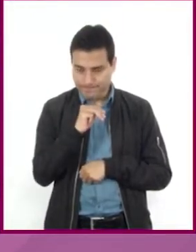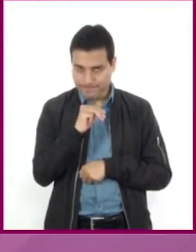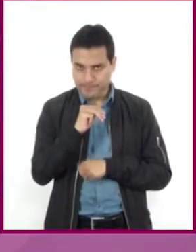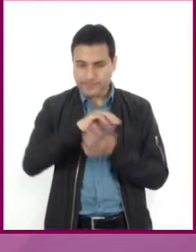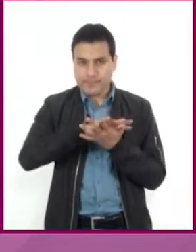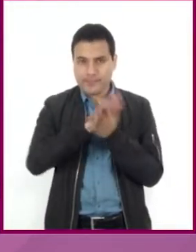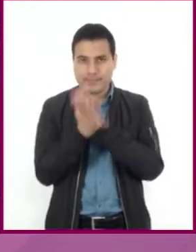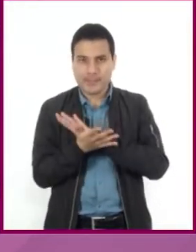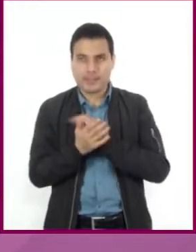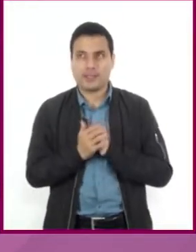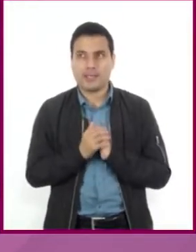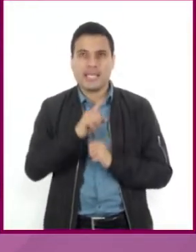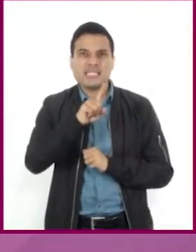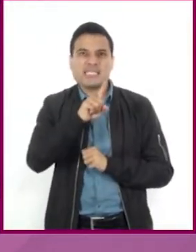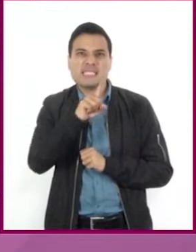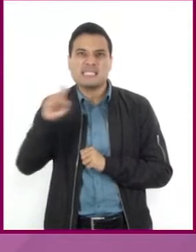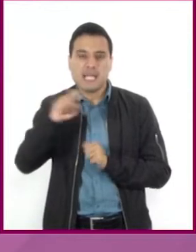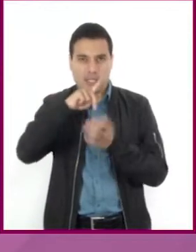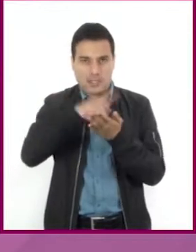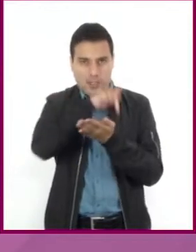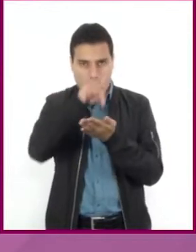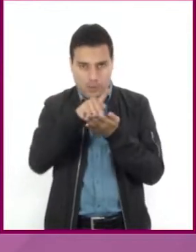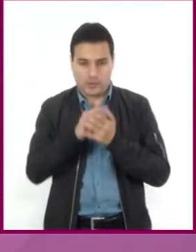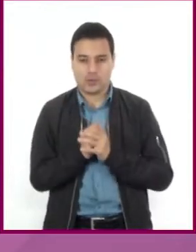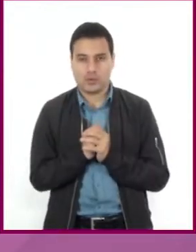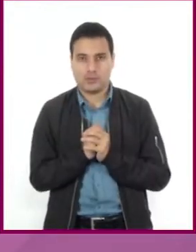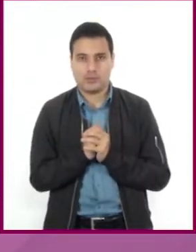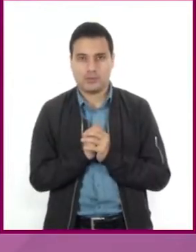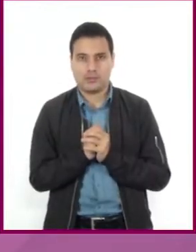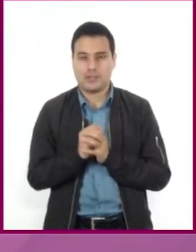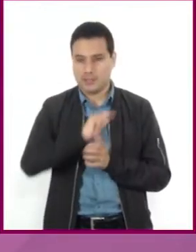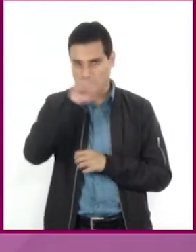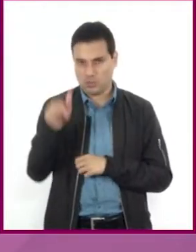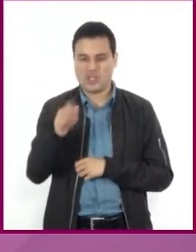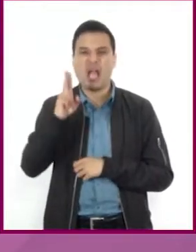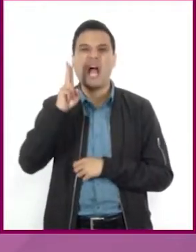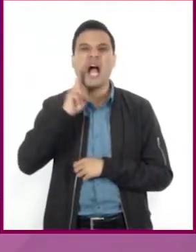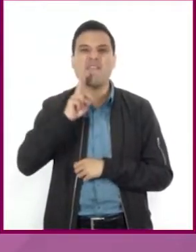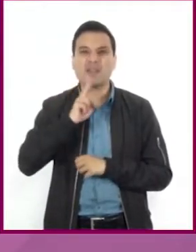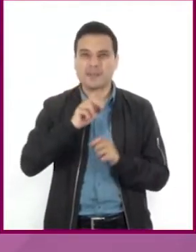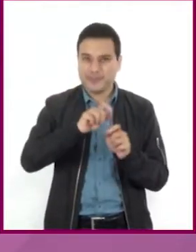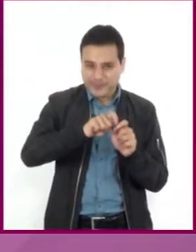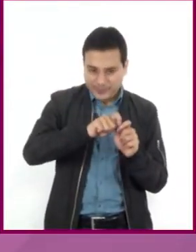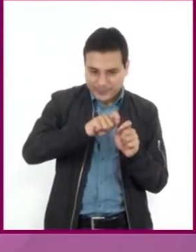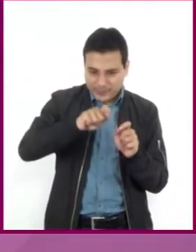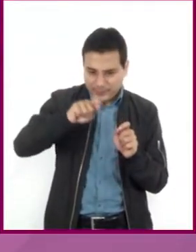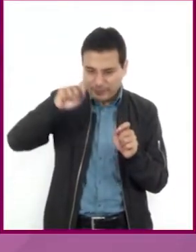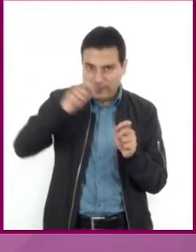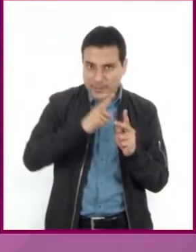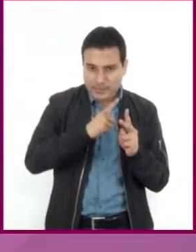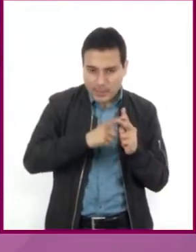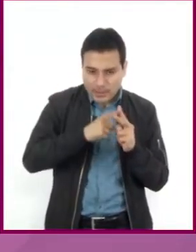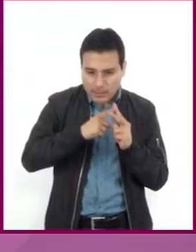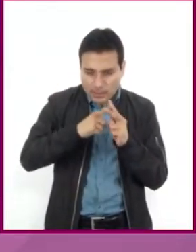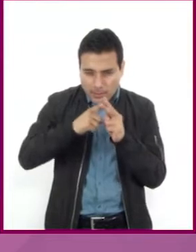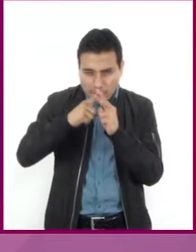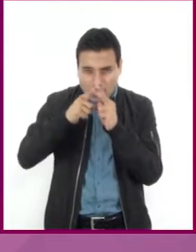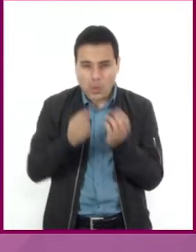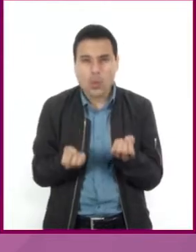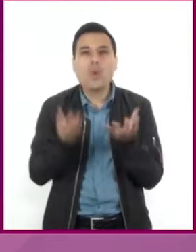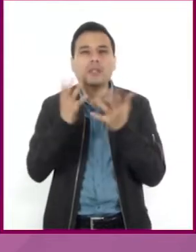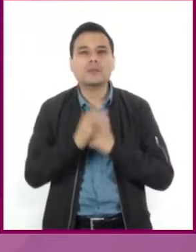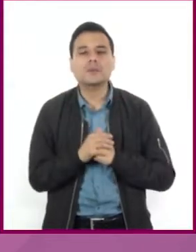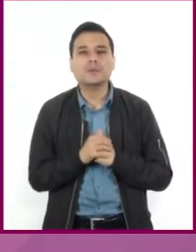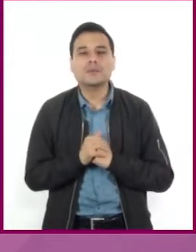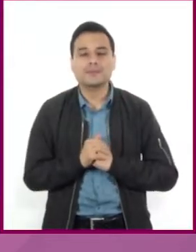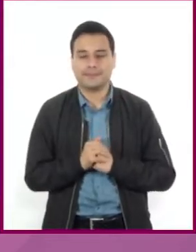equivale a 100 kilómetros. Luego, medimos con la regla y la distancia en el mapa entre los